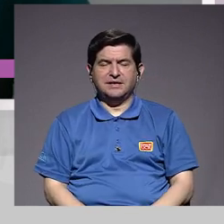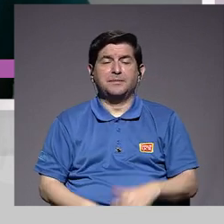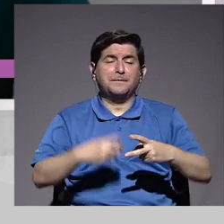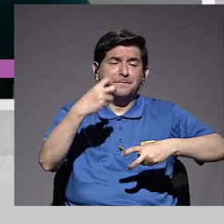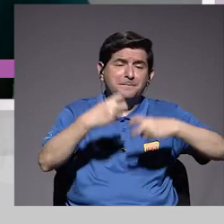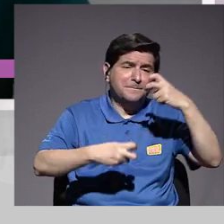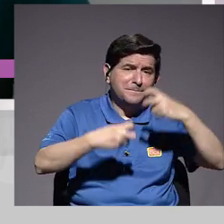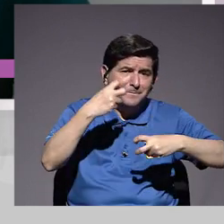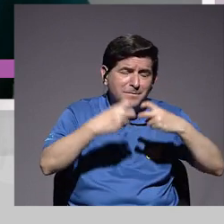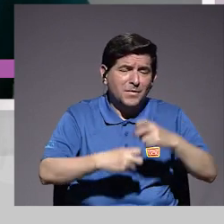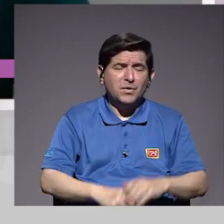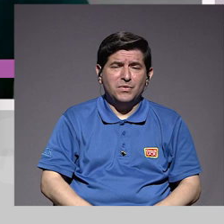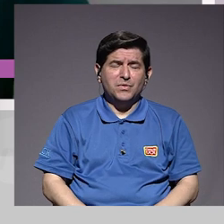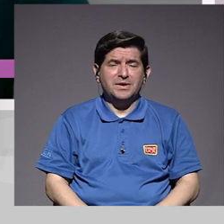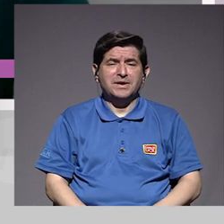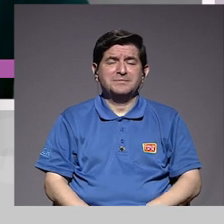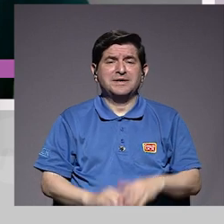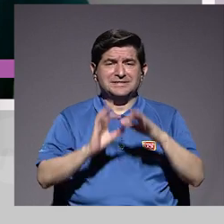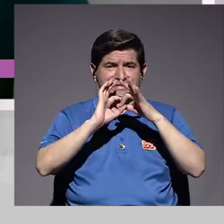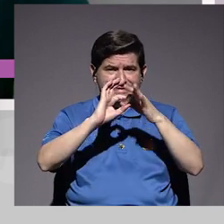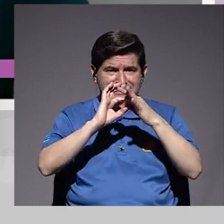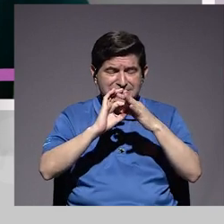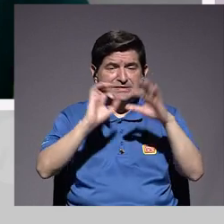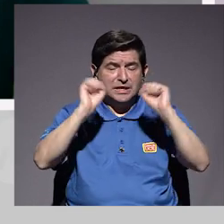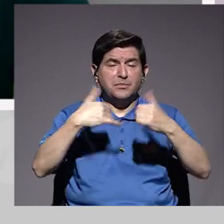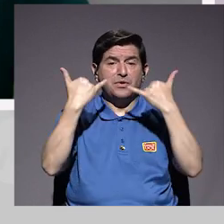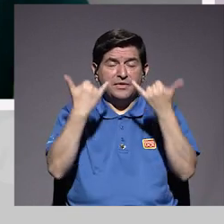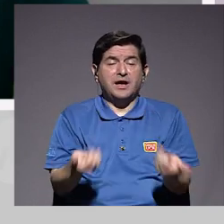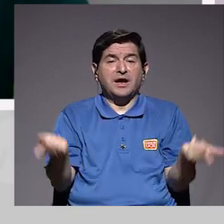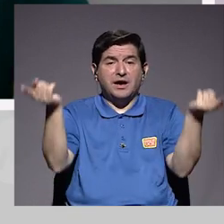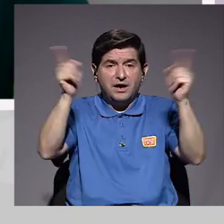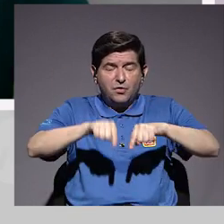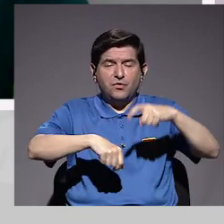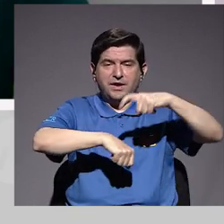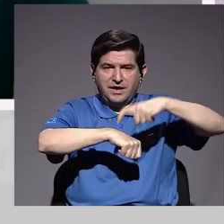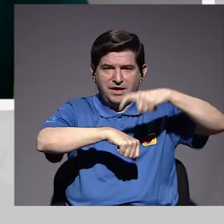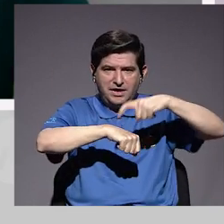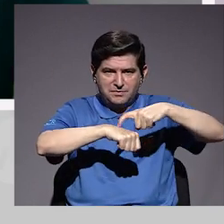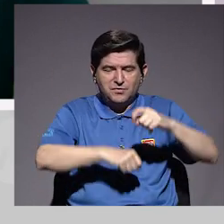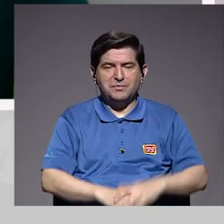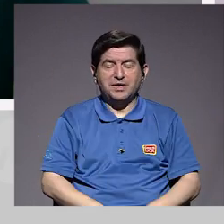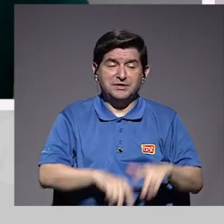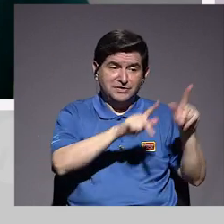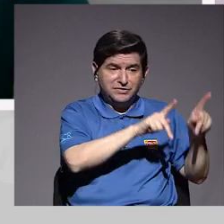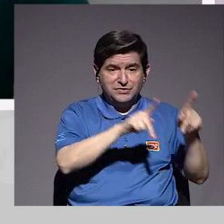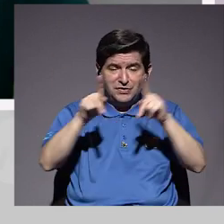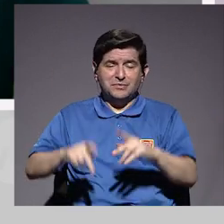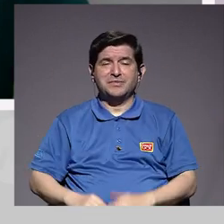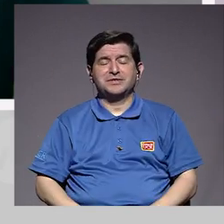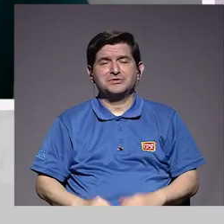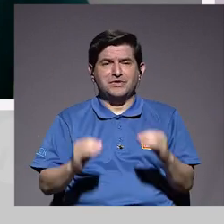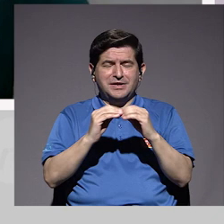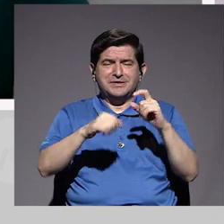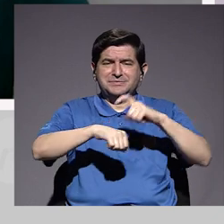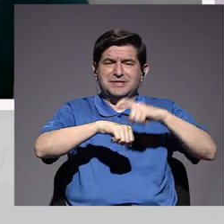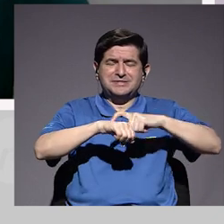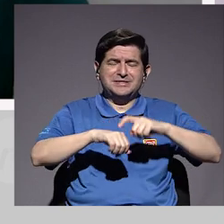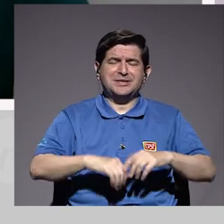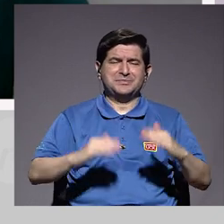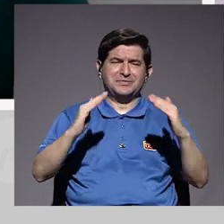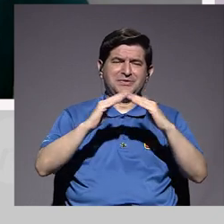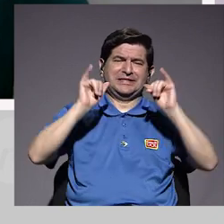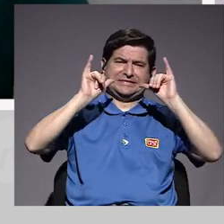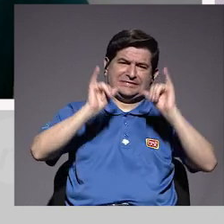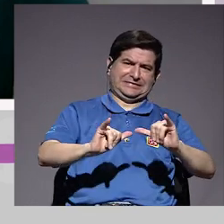de los problemas con respecto a la sexualidad que se pueden estar presentando en estos momentos en que están las personas con mucho más tiempo en